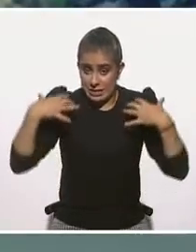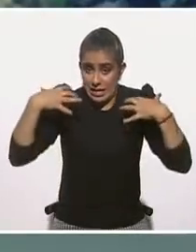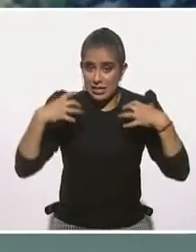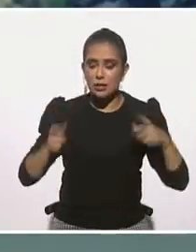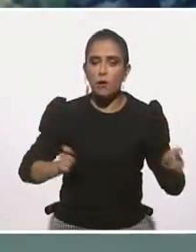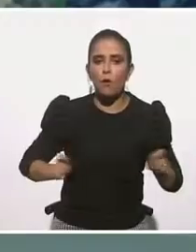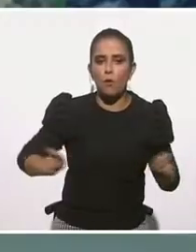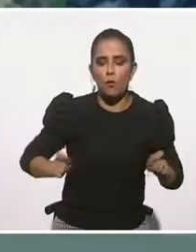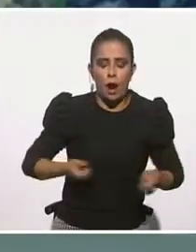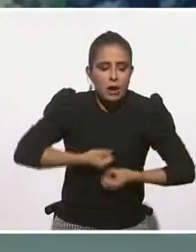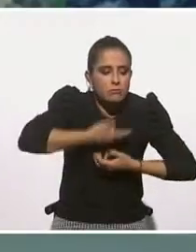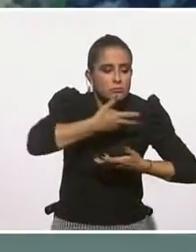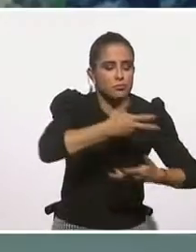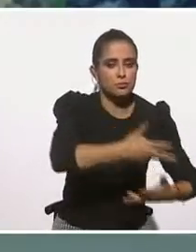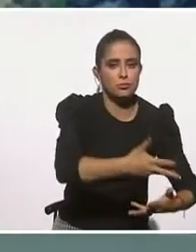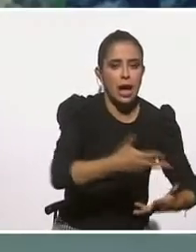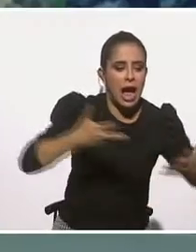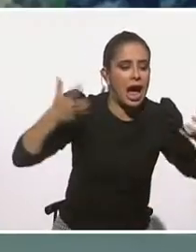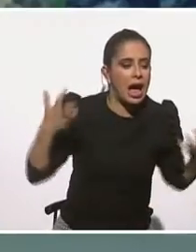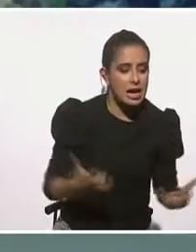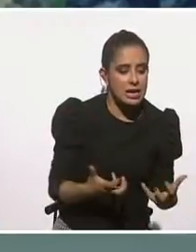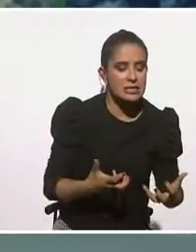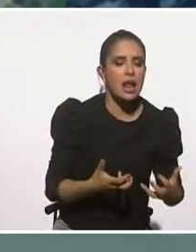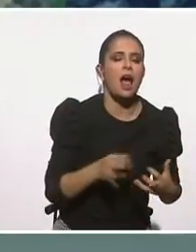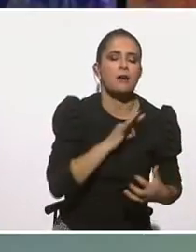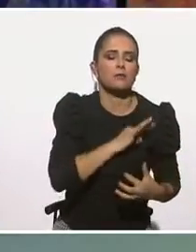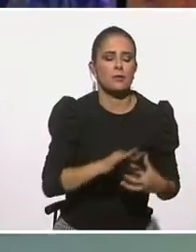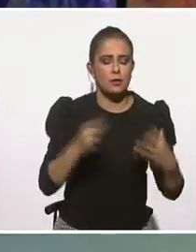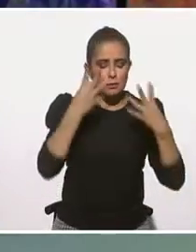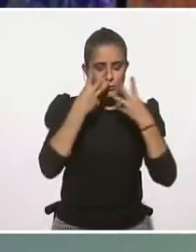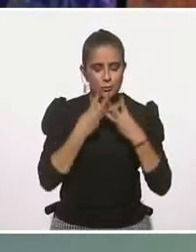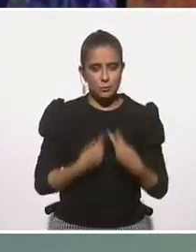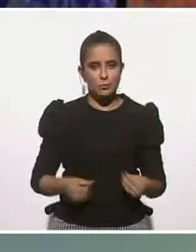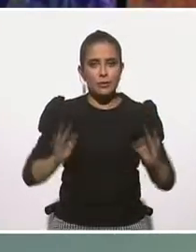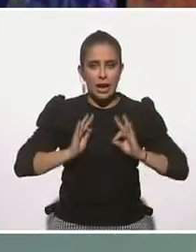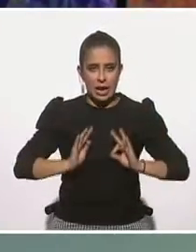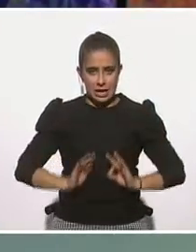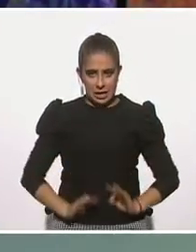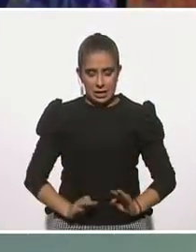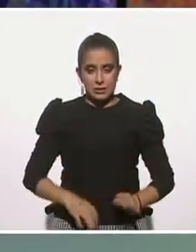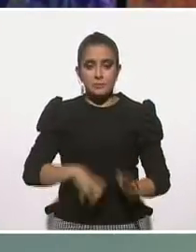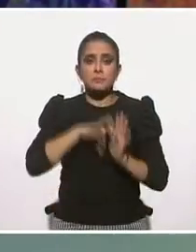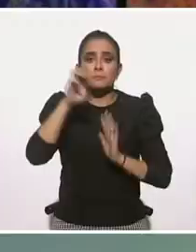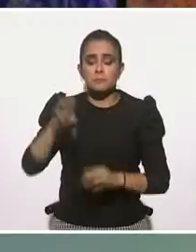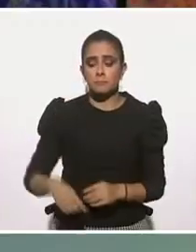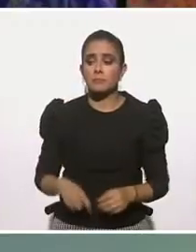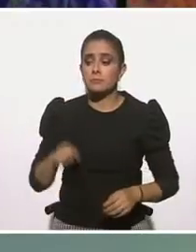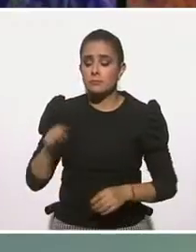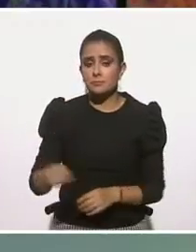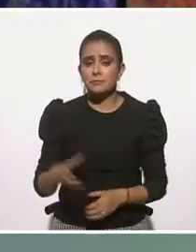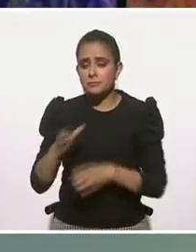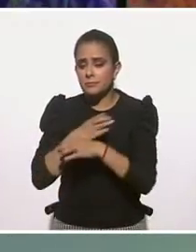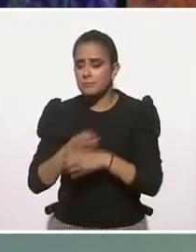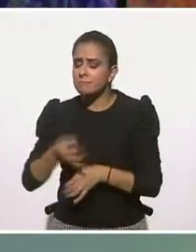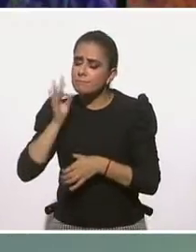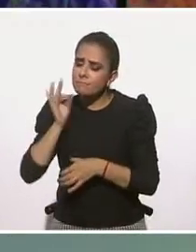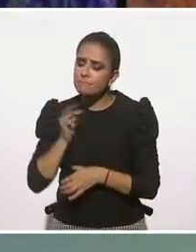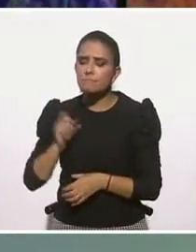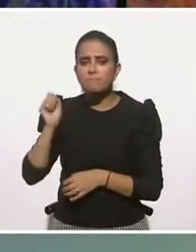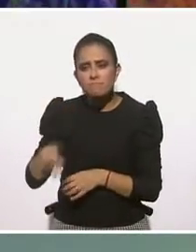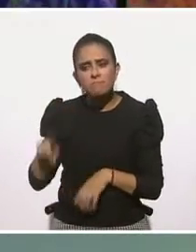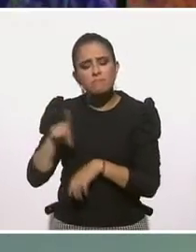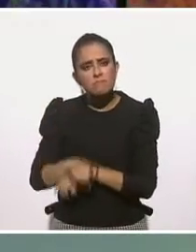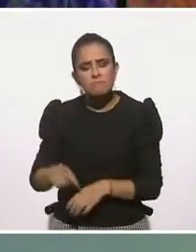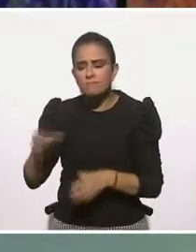qué está pasando con mi estrés. Y si en ese mismo ejercicio que nos decía Fer, en el que te estás sentando tomando el café con la misma gente, también estás viendo que